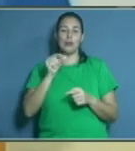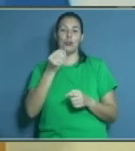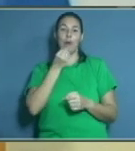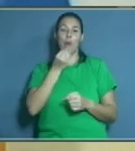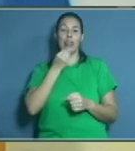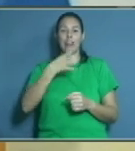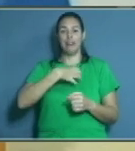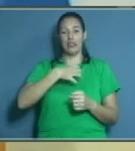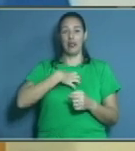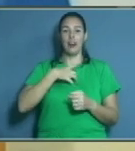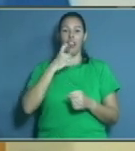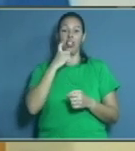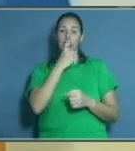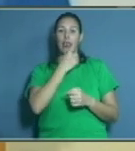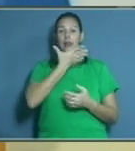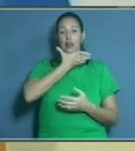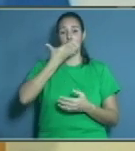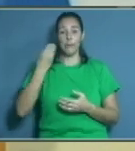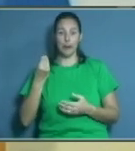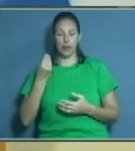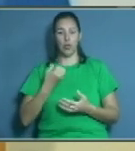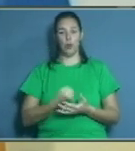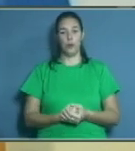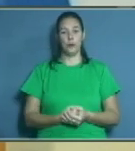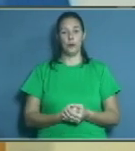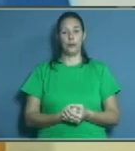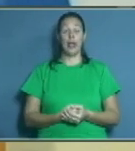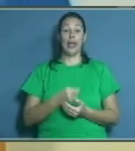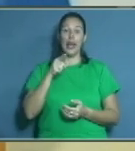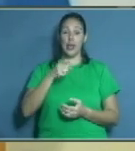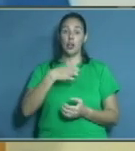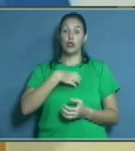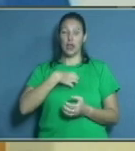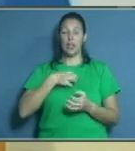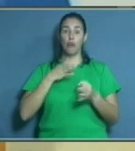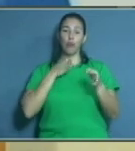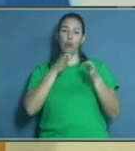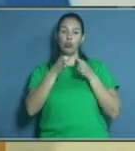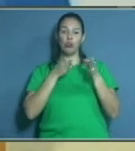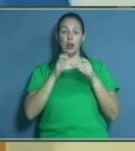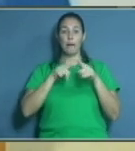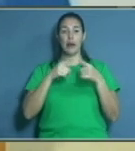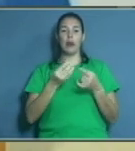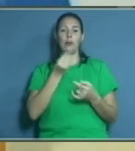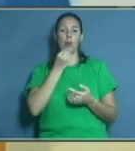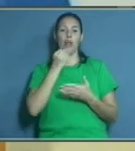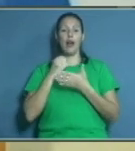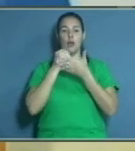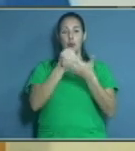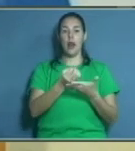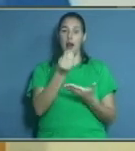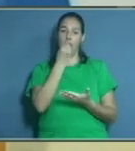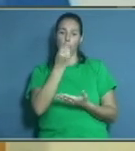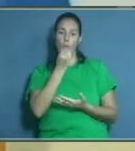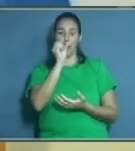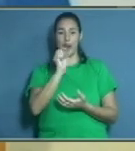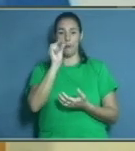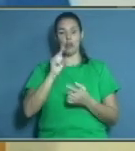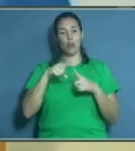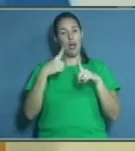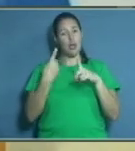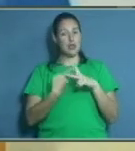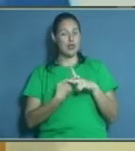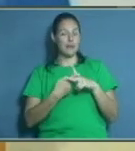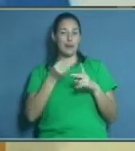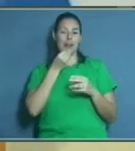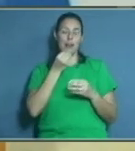y estructuras bucales que se han perdido. Y de hecho, las funciones masticatorias, estéticas y fonéticas al paciente. Por tanto, desde